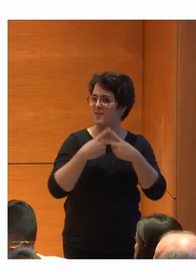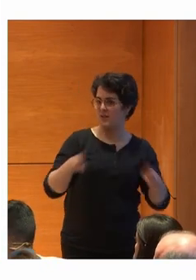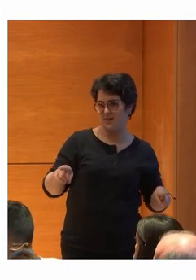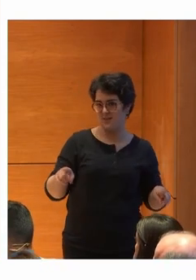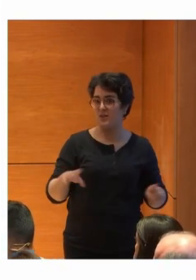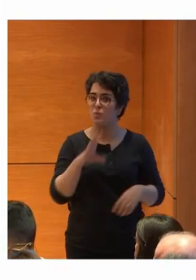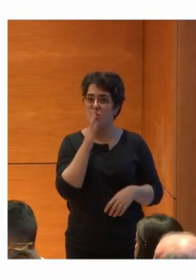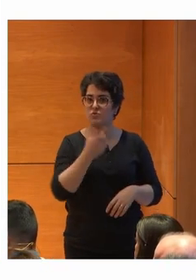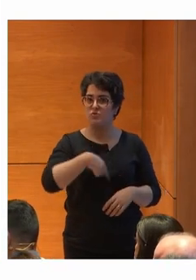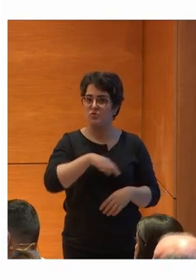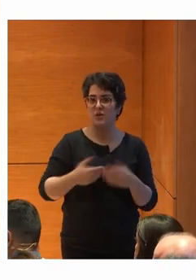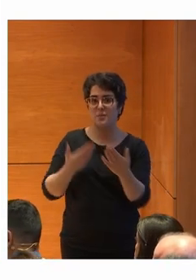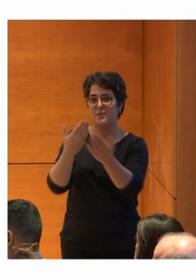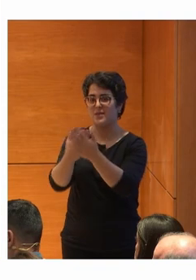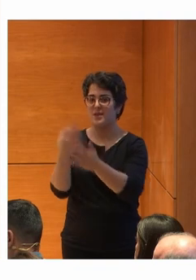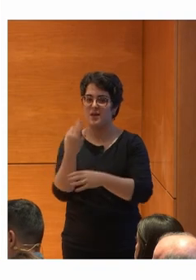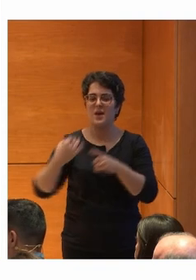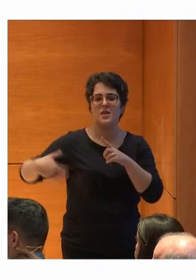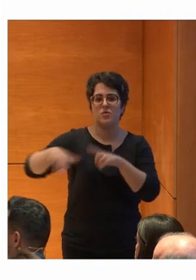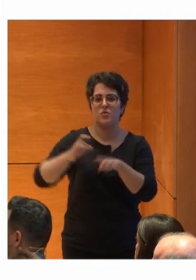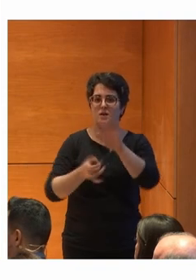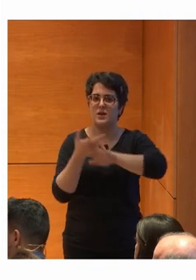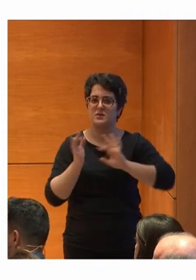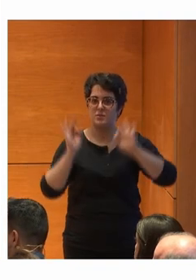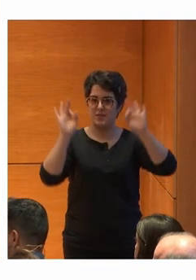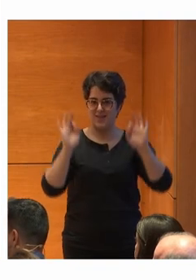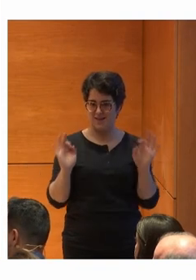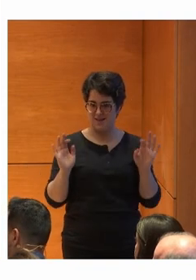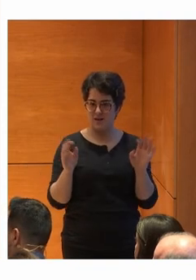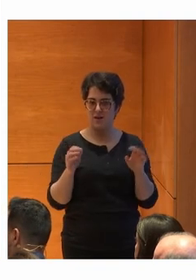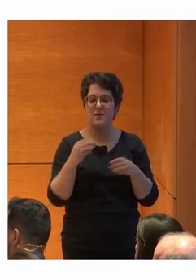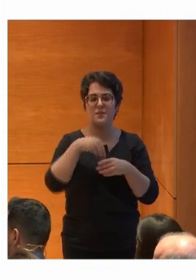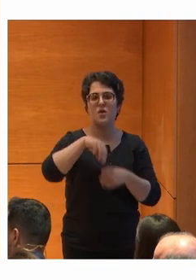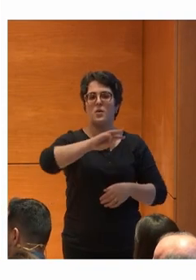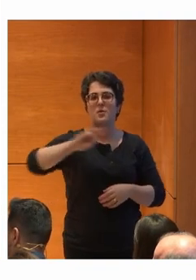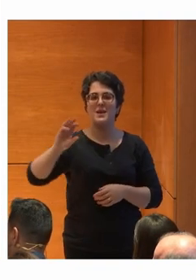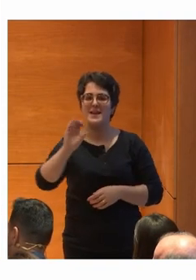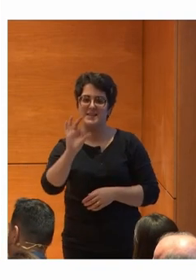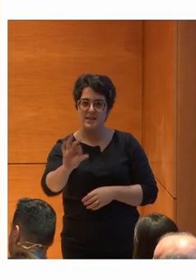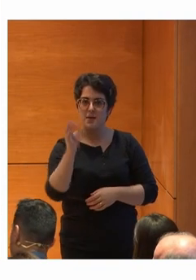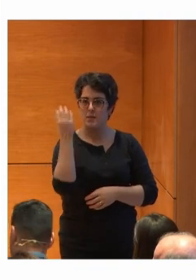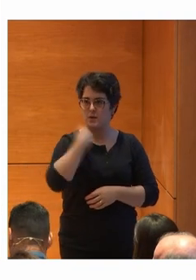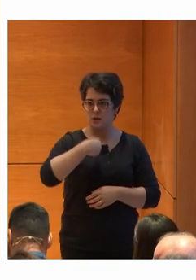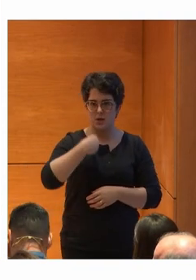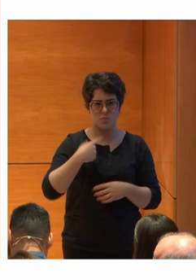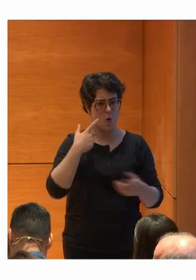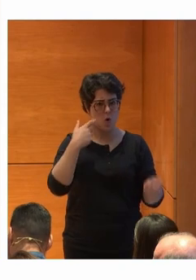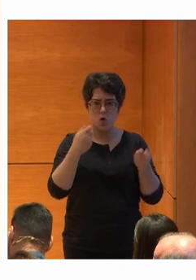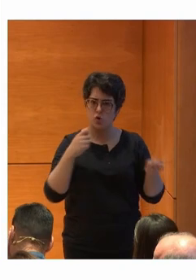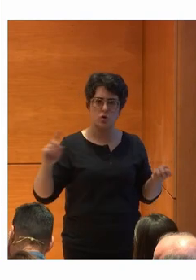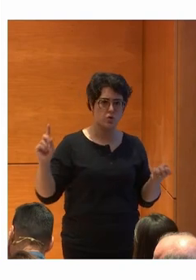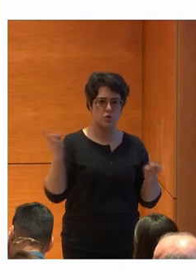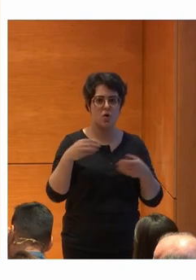Por eso pedimos A crear un entorno Específico En AWS Donde está todo El control Lo tiene